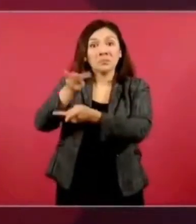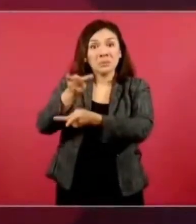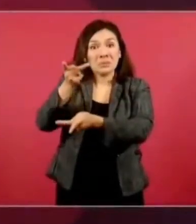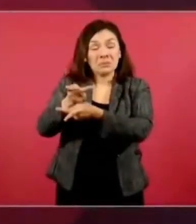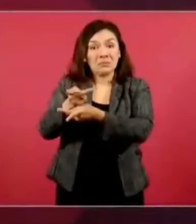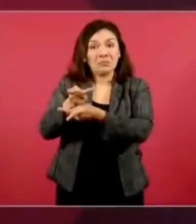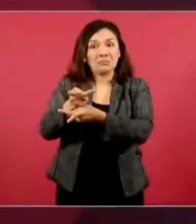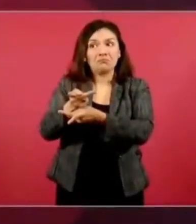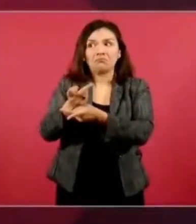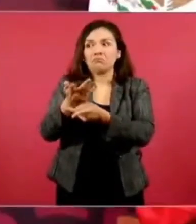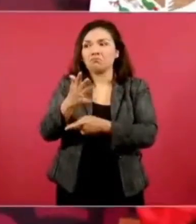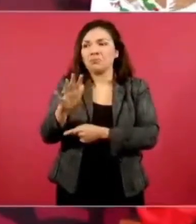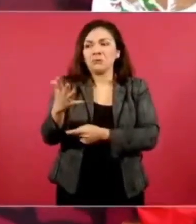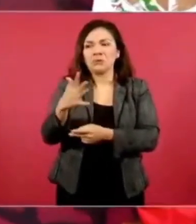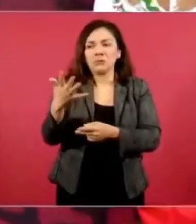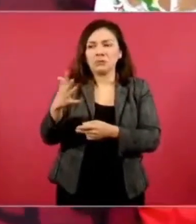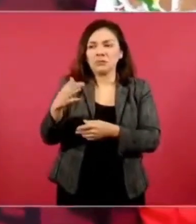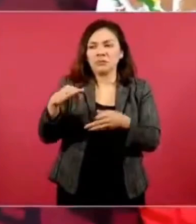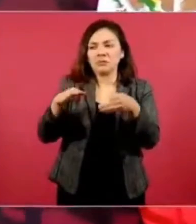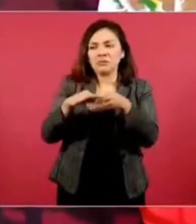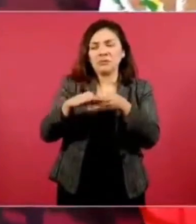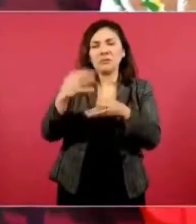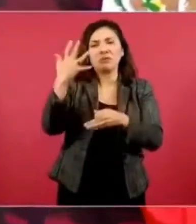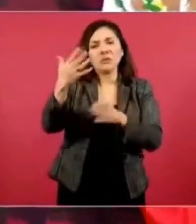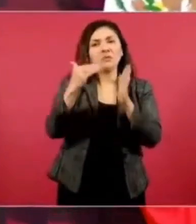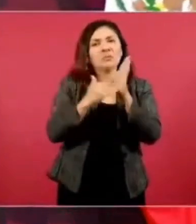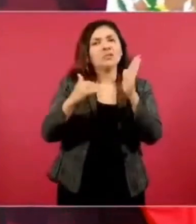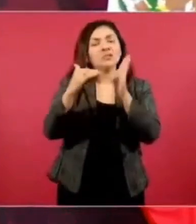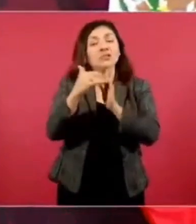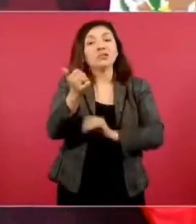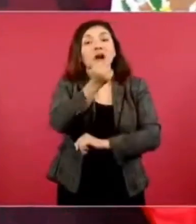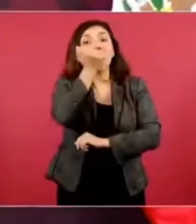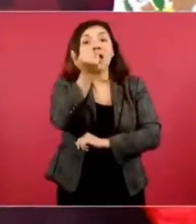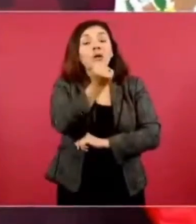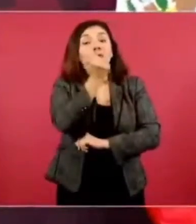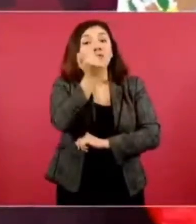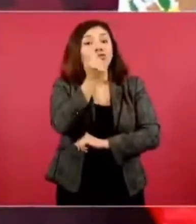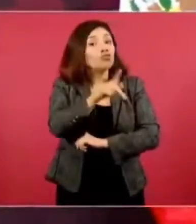de cinco millones de estudiantes, todos.